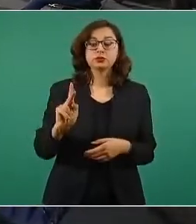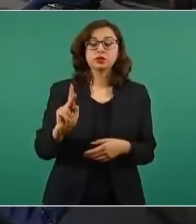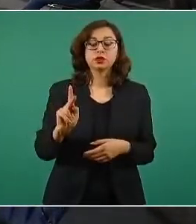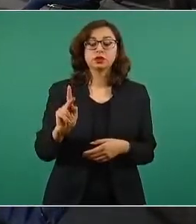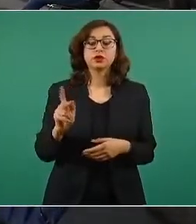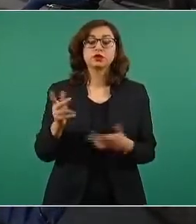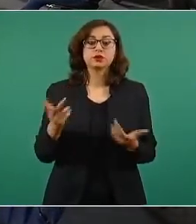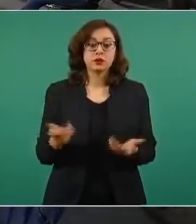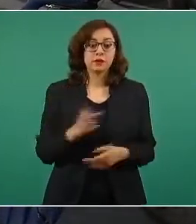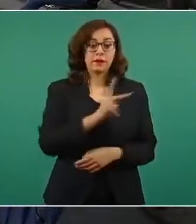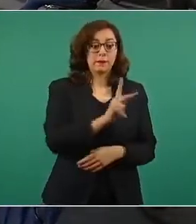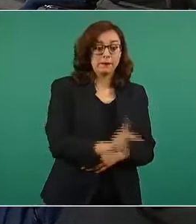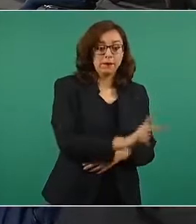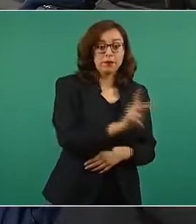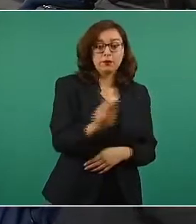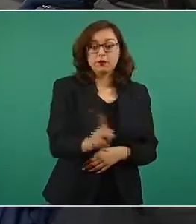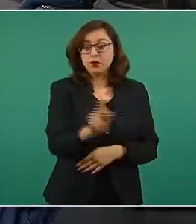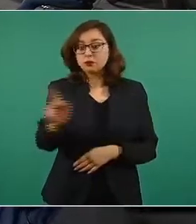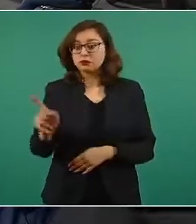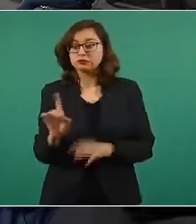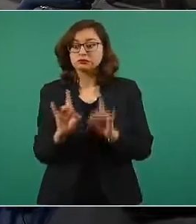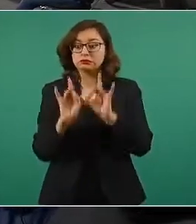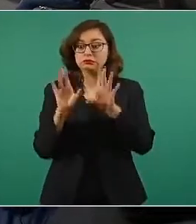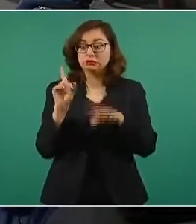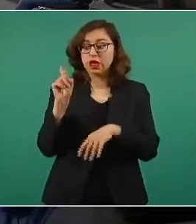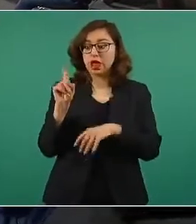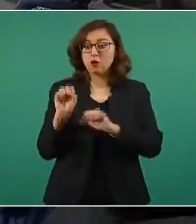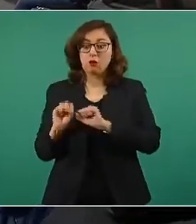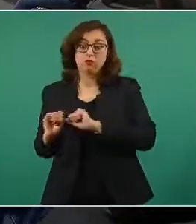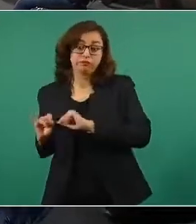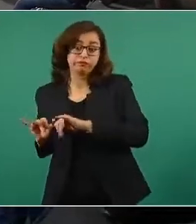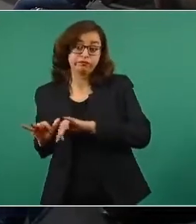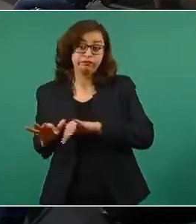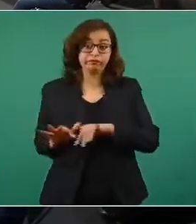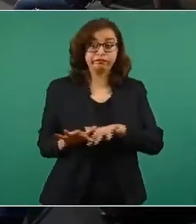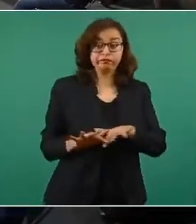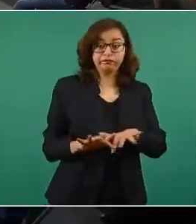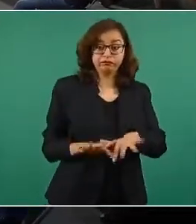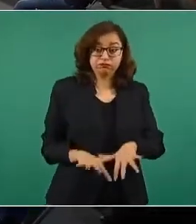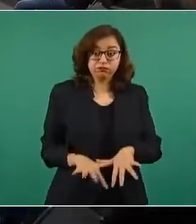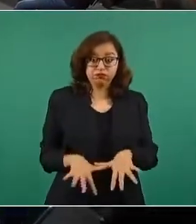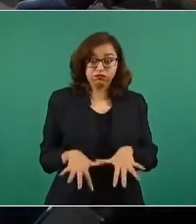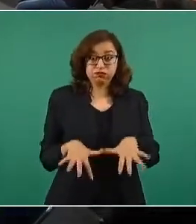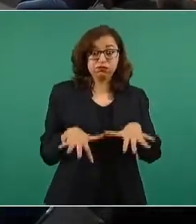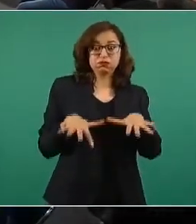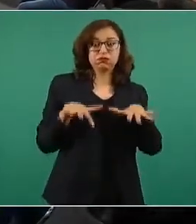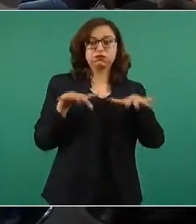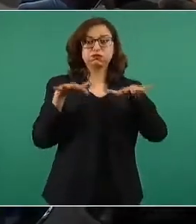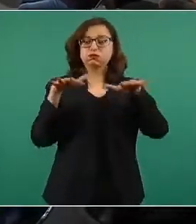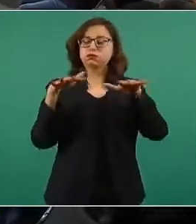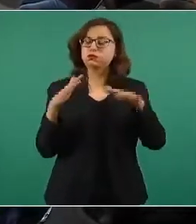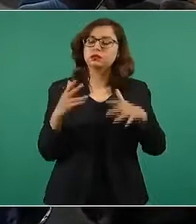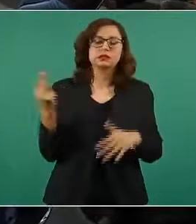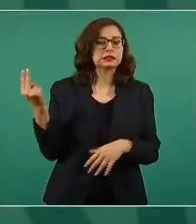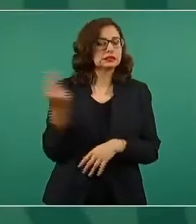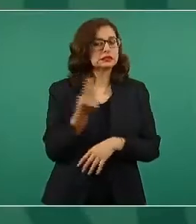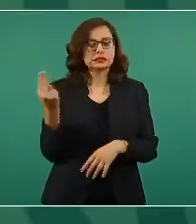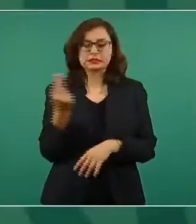no se inunden los pueblos, hay que invertir para hacer unos bordos